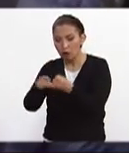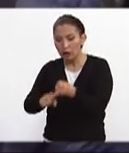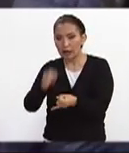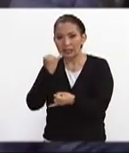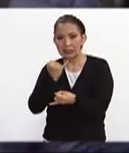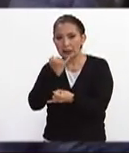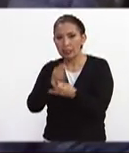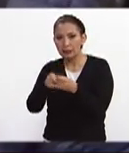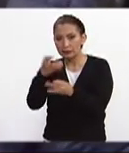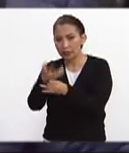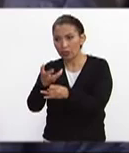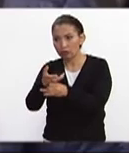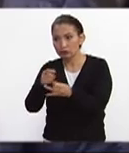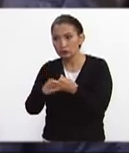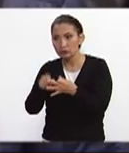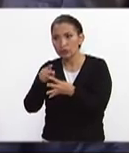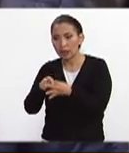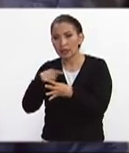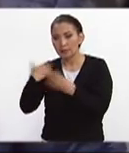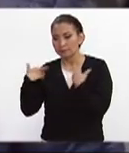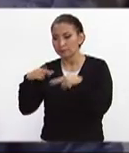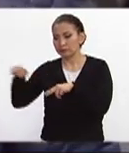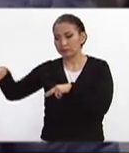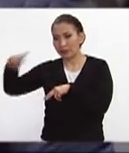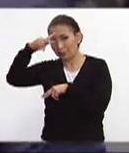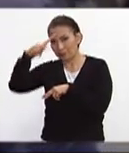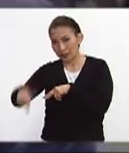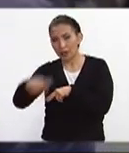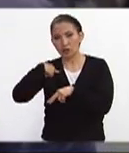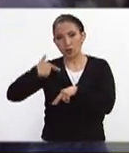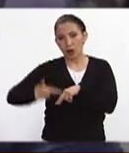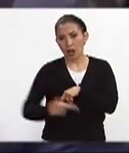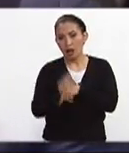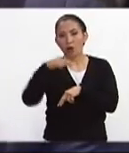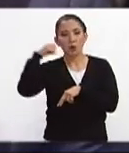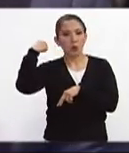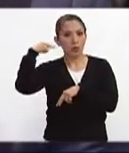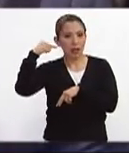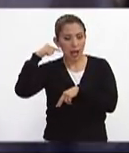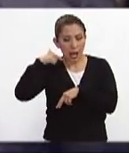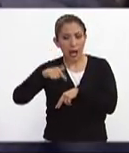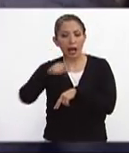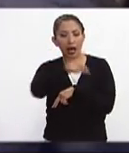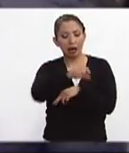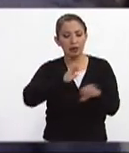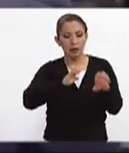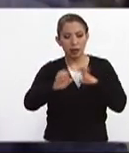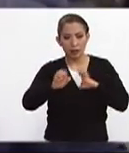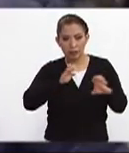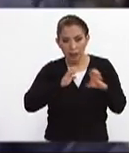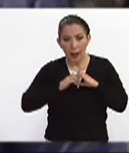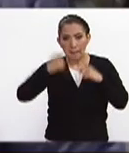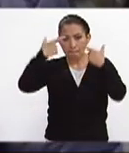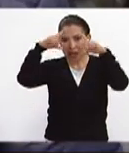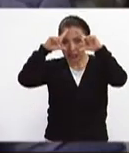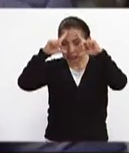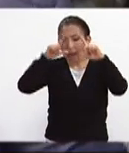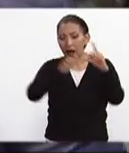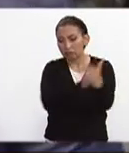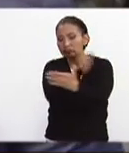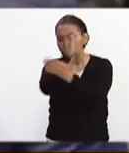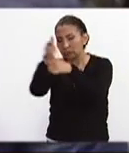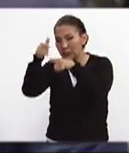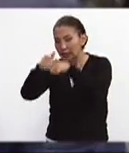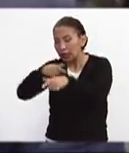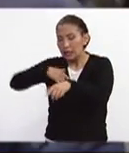Israel Estados Unidos y los representativos de México Guanajuato Guadalajara las fuerzas armadas las fuerzas de la marina van a